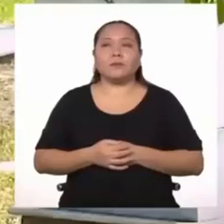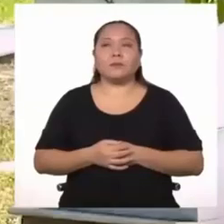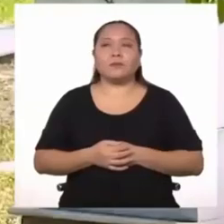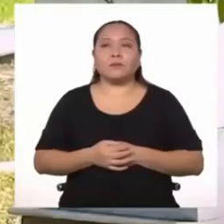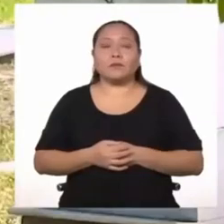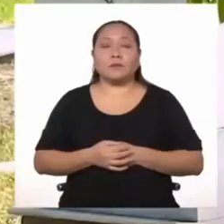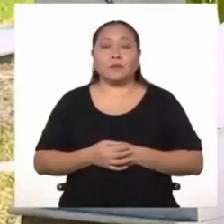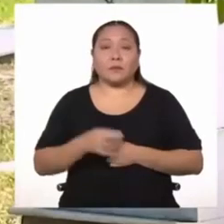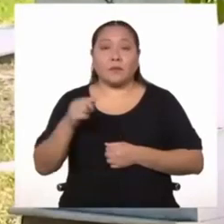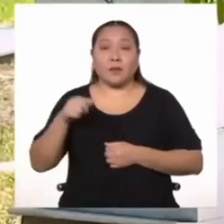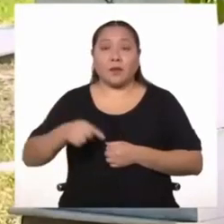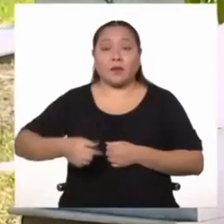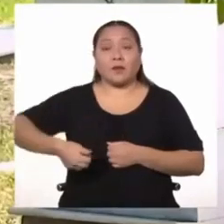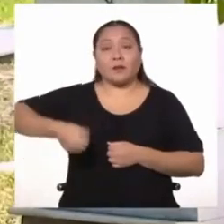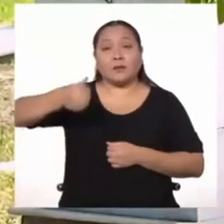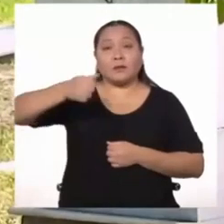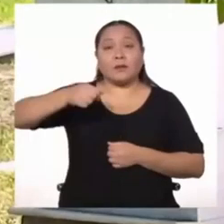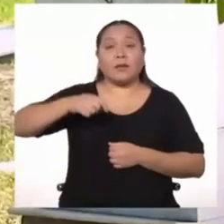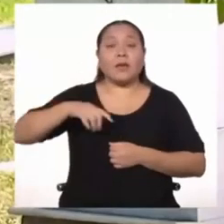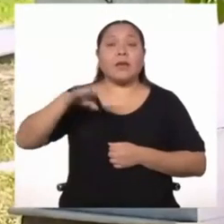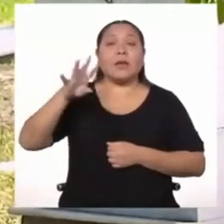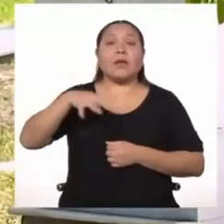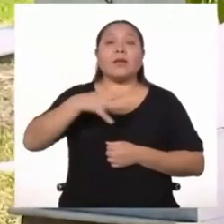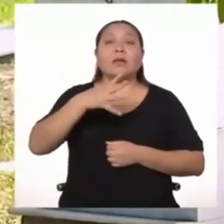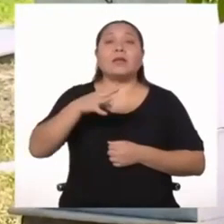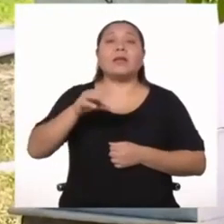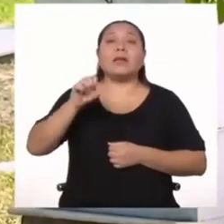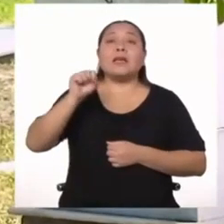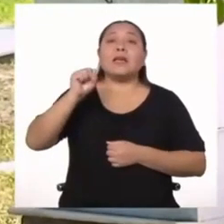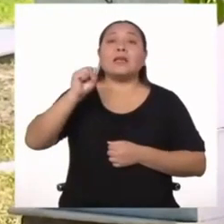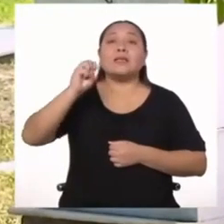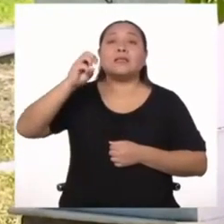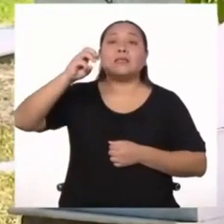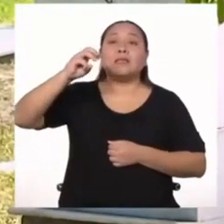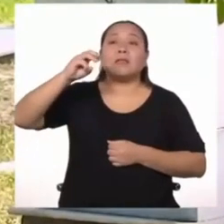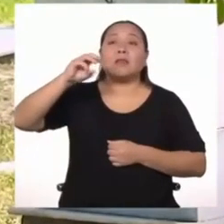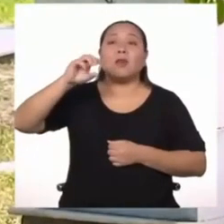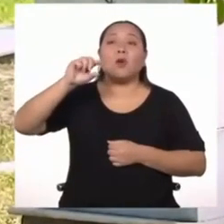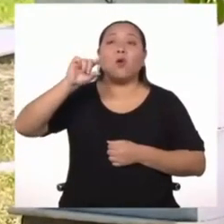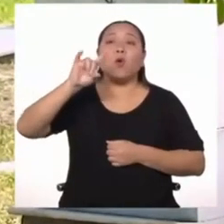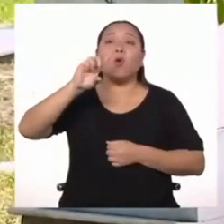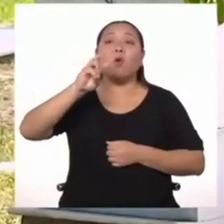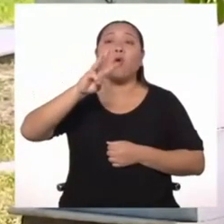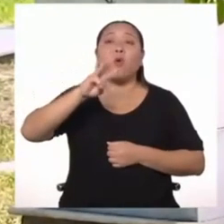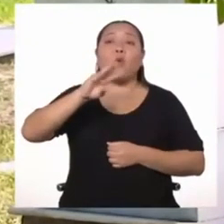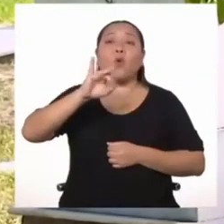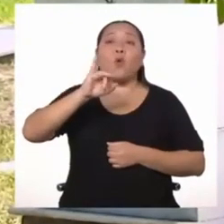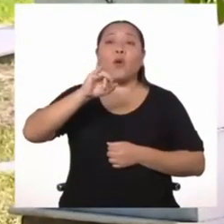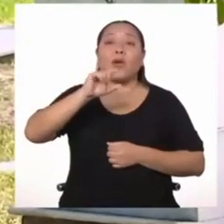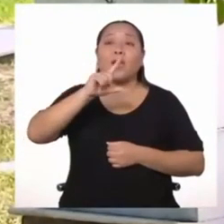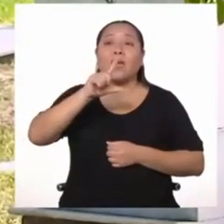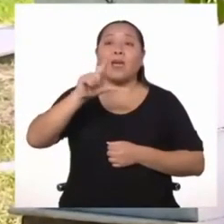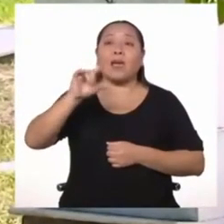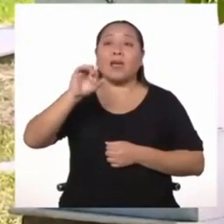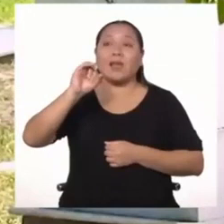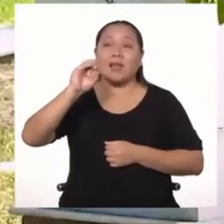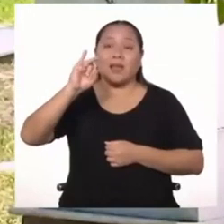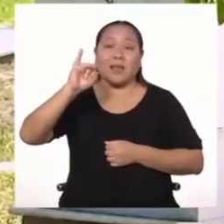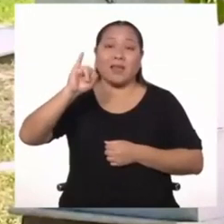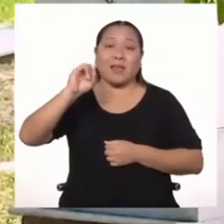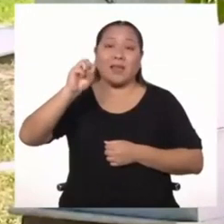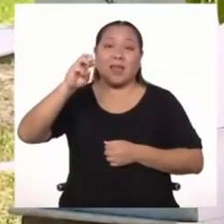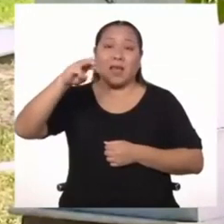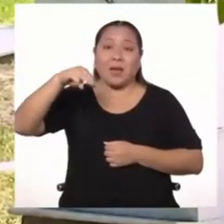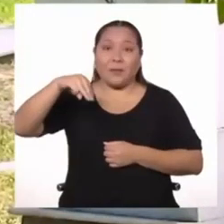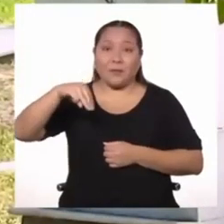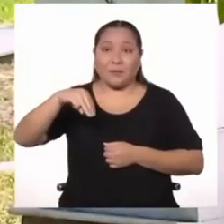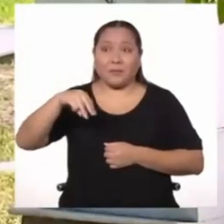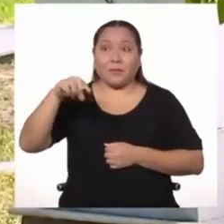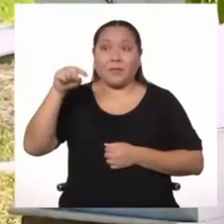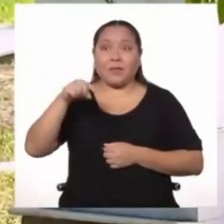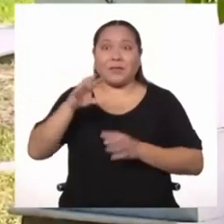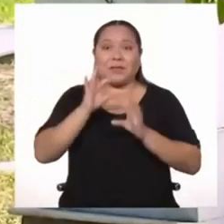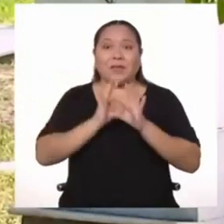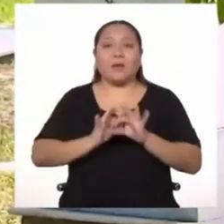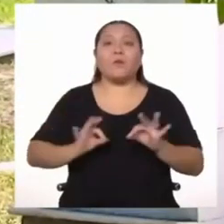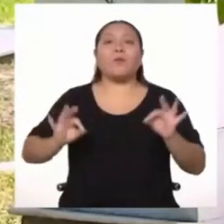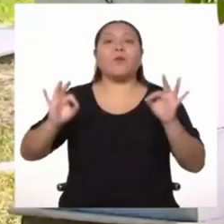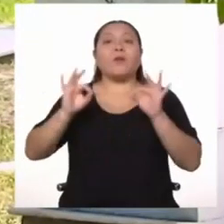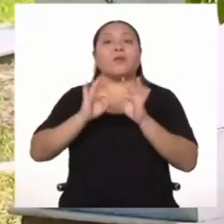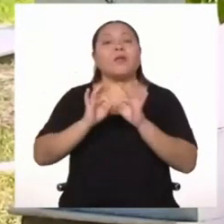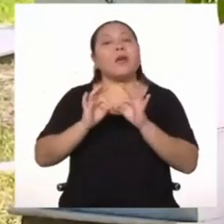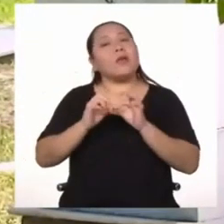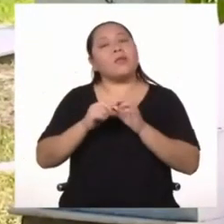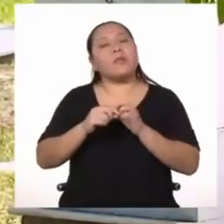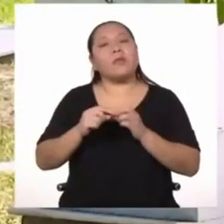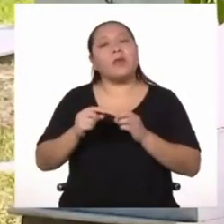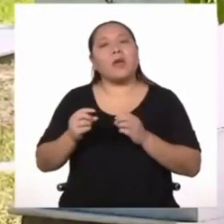El general inglés William Miller, más conocido por nosotros como Guillermo Miller, fue un importante héroe